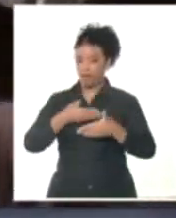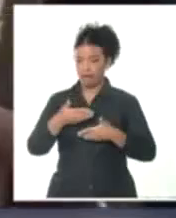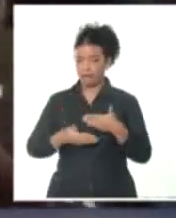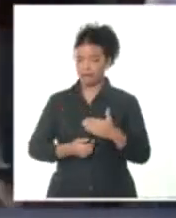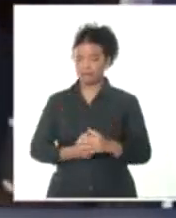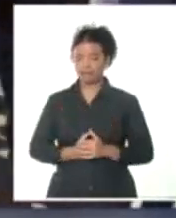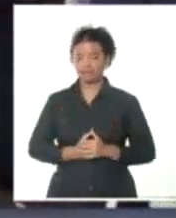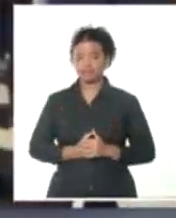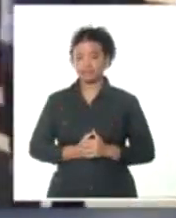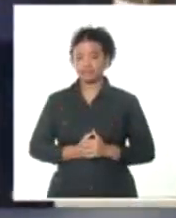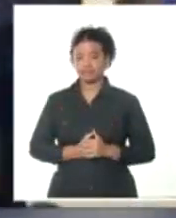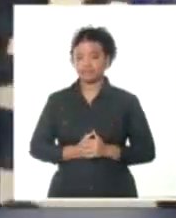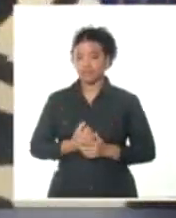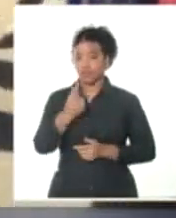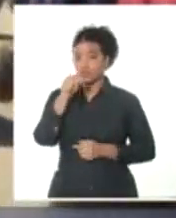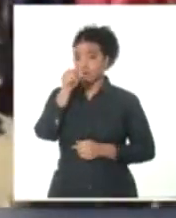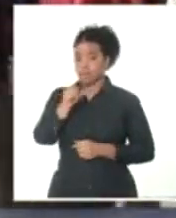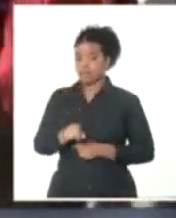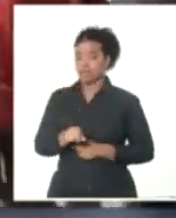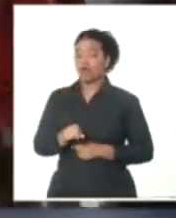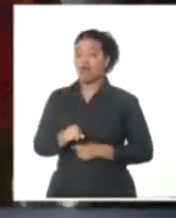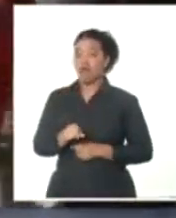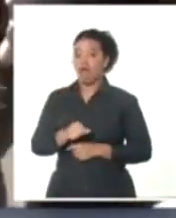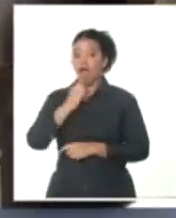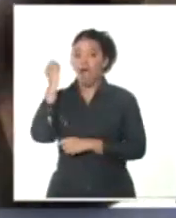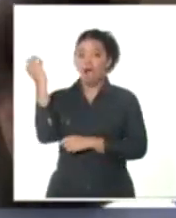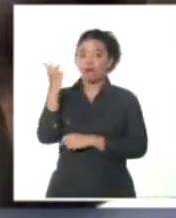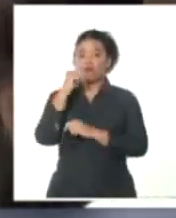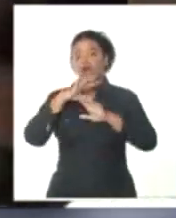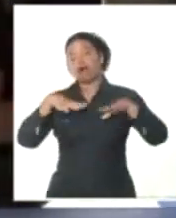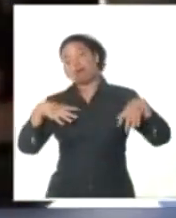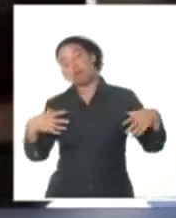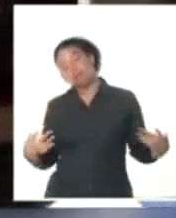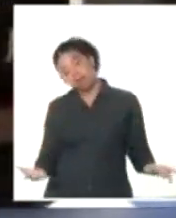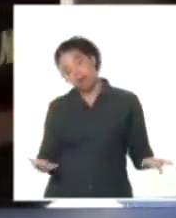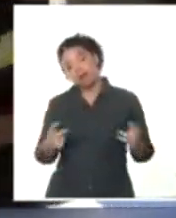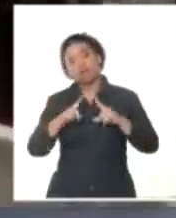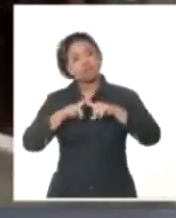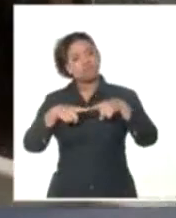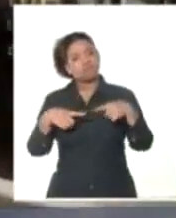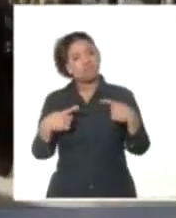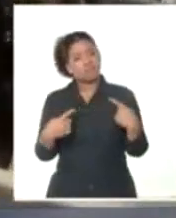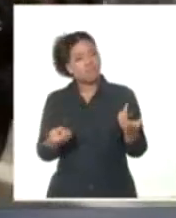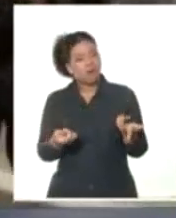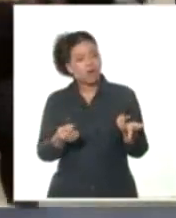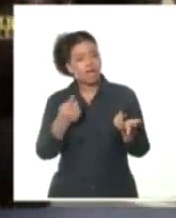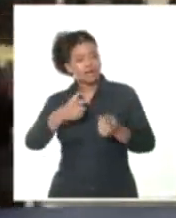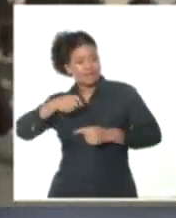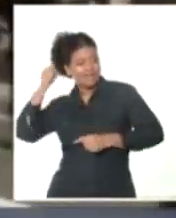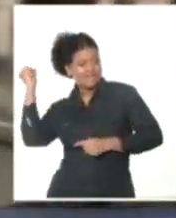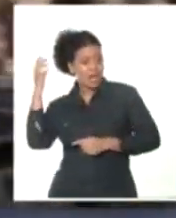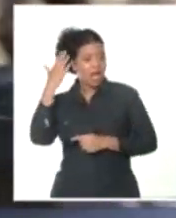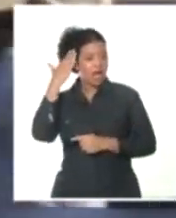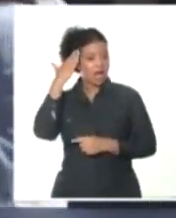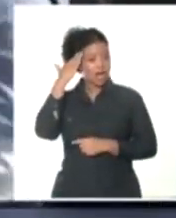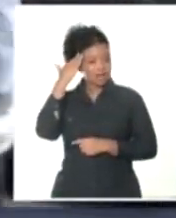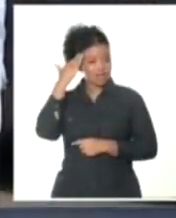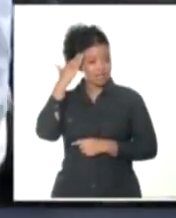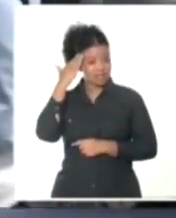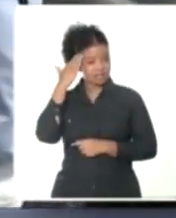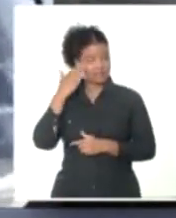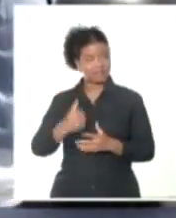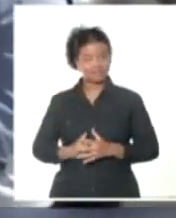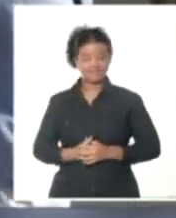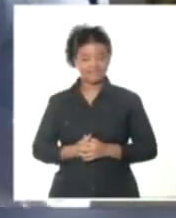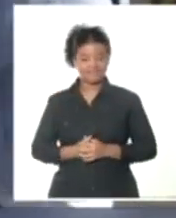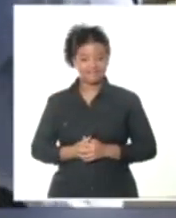Uno de los migrantes debió ser evacuado en una ambulancia desmayado tras recibir un fuerte impacto de una piedra en la cabeza. Los indocumentados